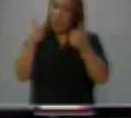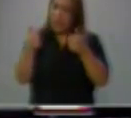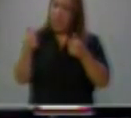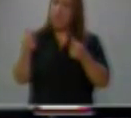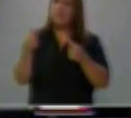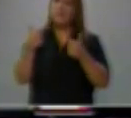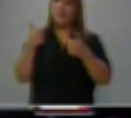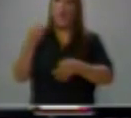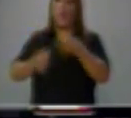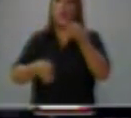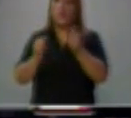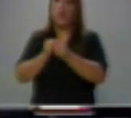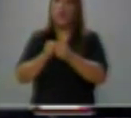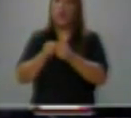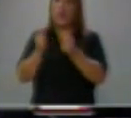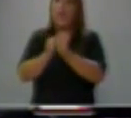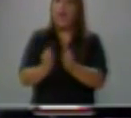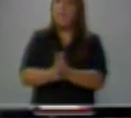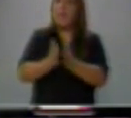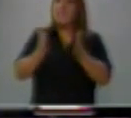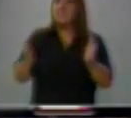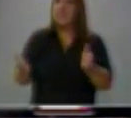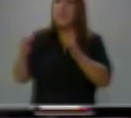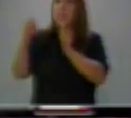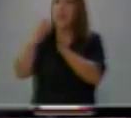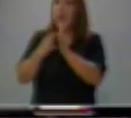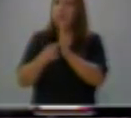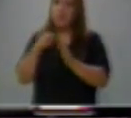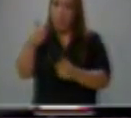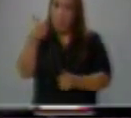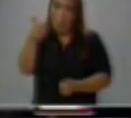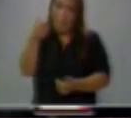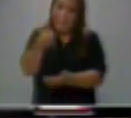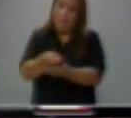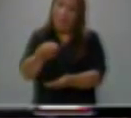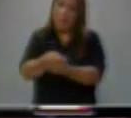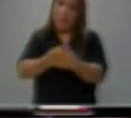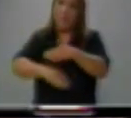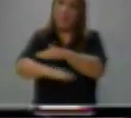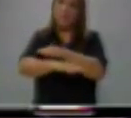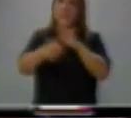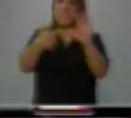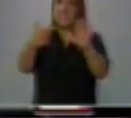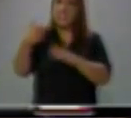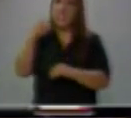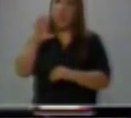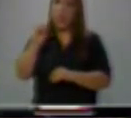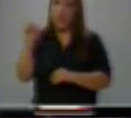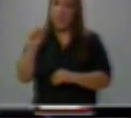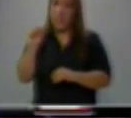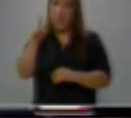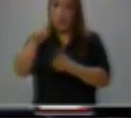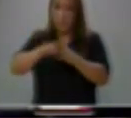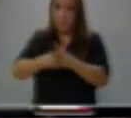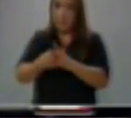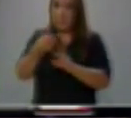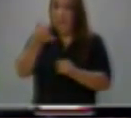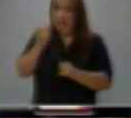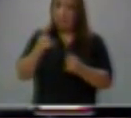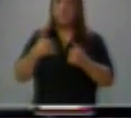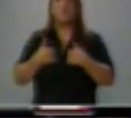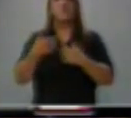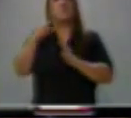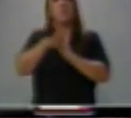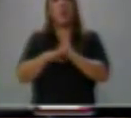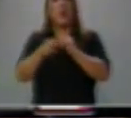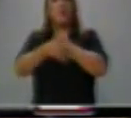adultos mayores, con la ampliación del programa y un salario básico de 750 soles. Entonces, comenzaremos así a reducir